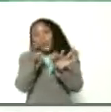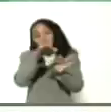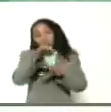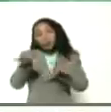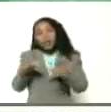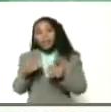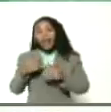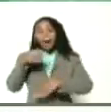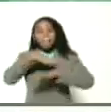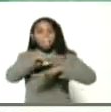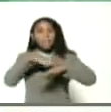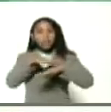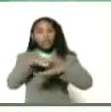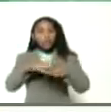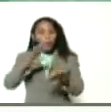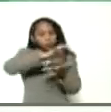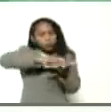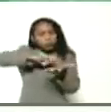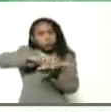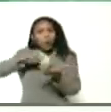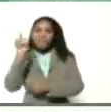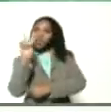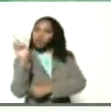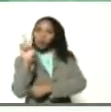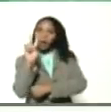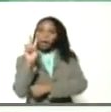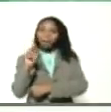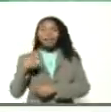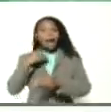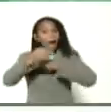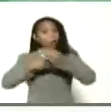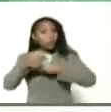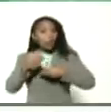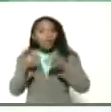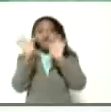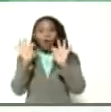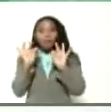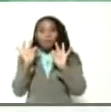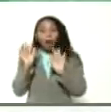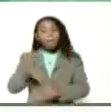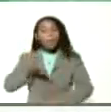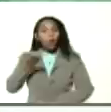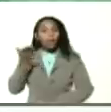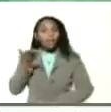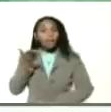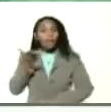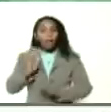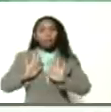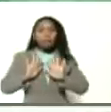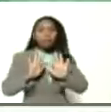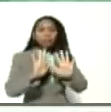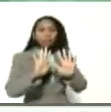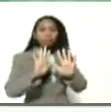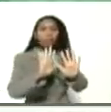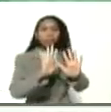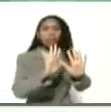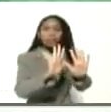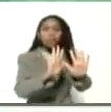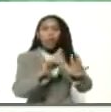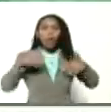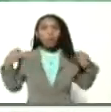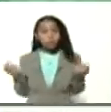de la gran misión agrovenezuela. Dedicados de manera particular, empujando, empujando,